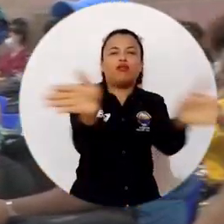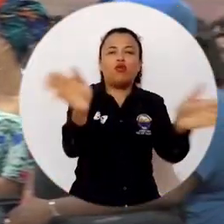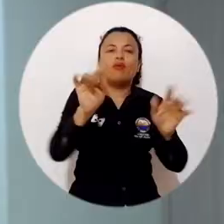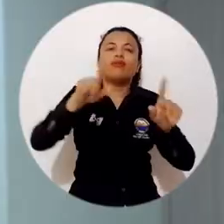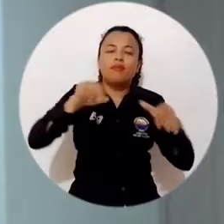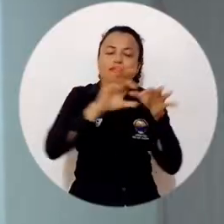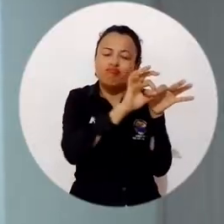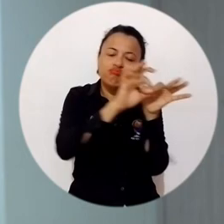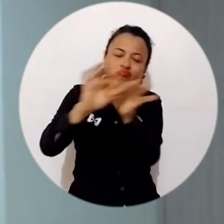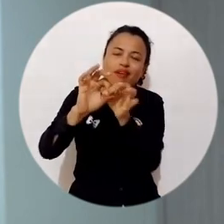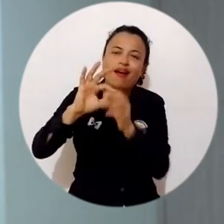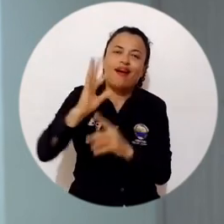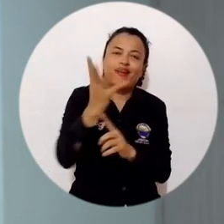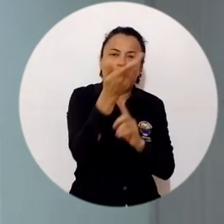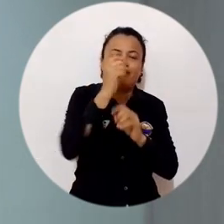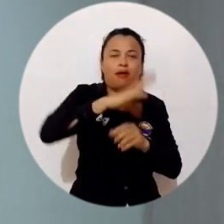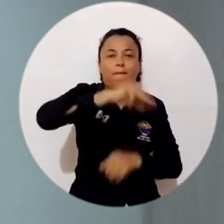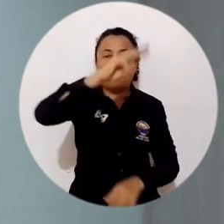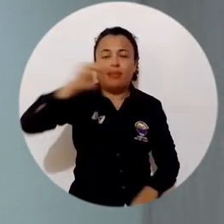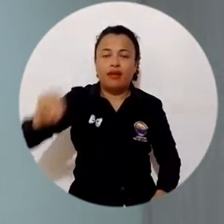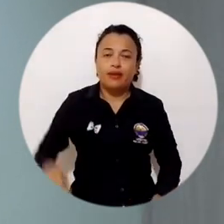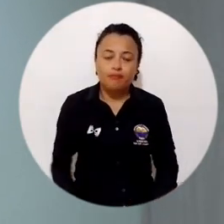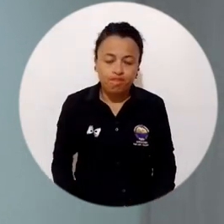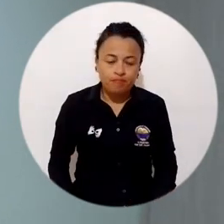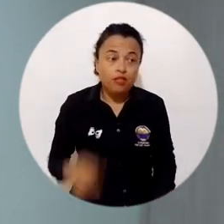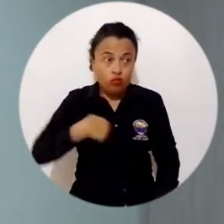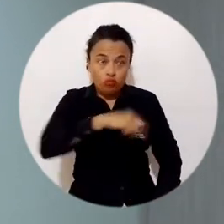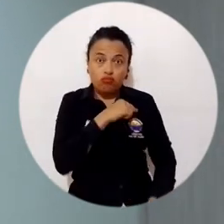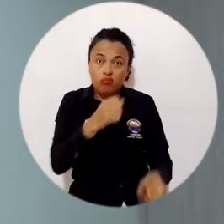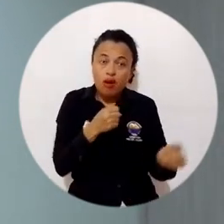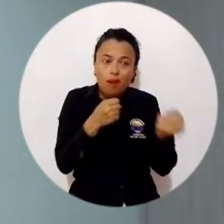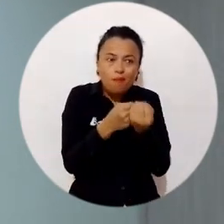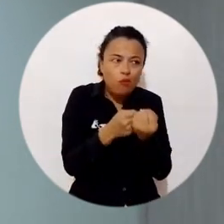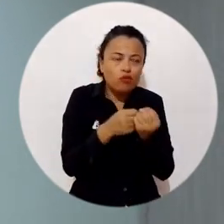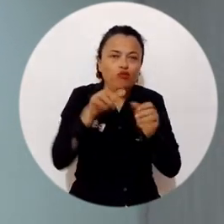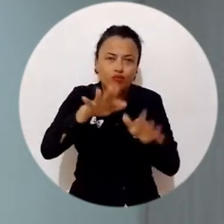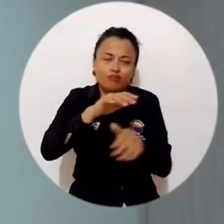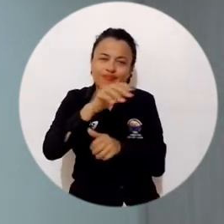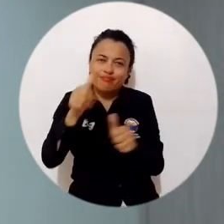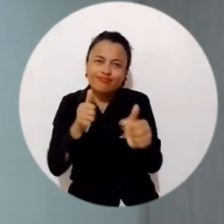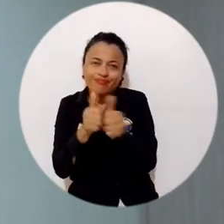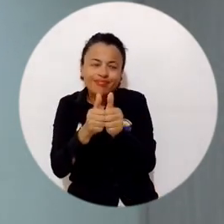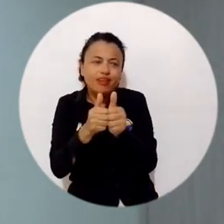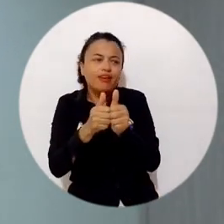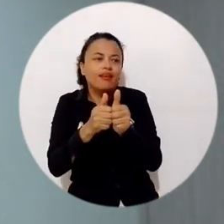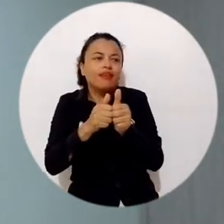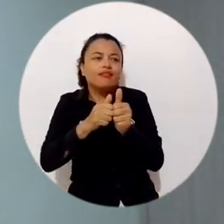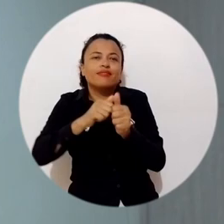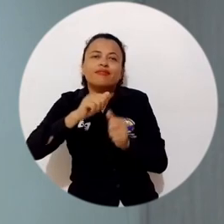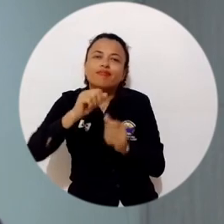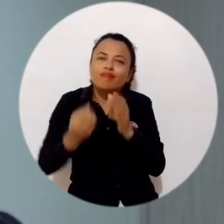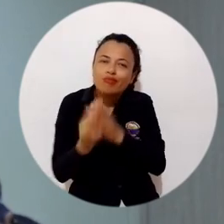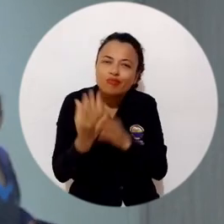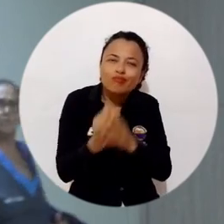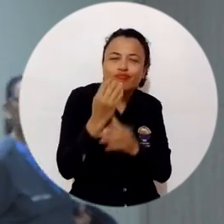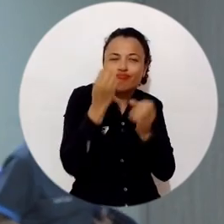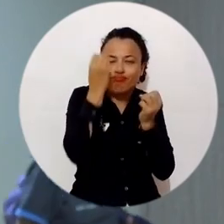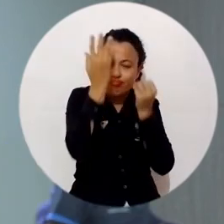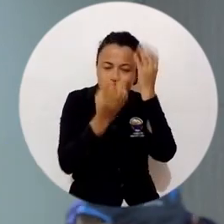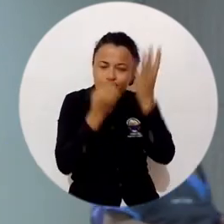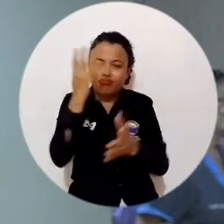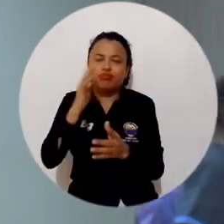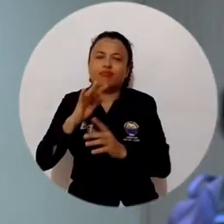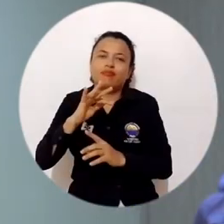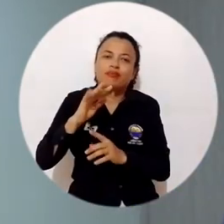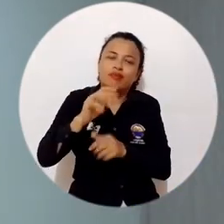Magdalena. Podrán contar con nuestro apoyo a través del área de proyectos artísticos, culturales y de industrias creativas, por